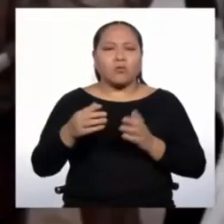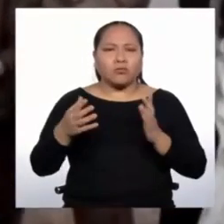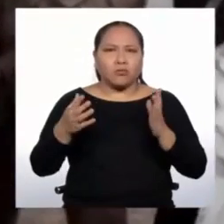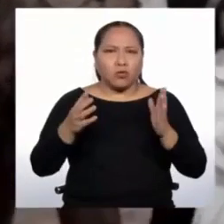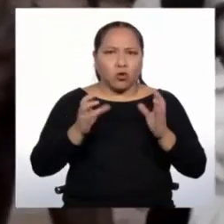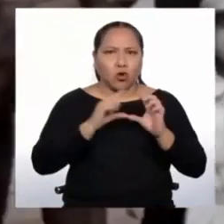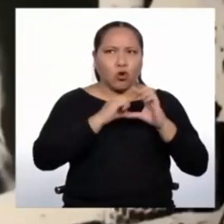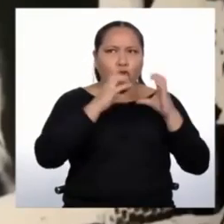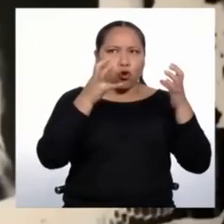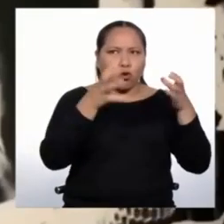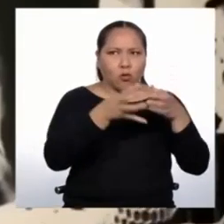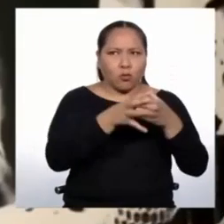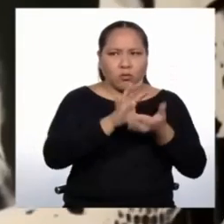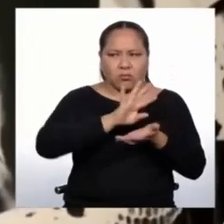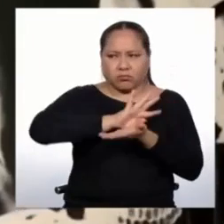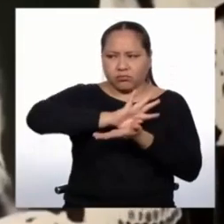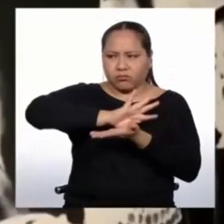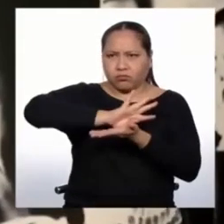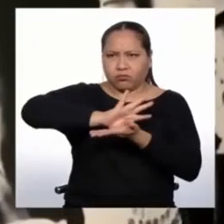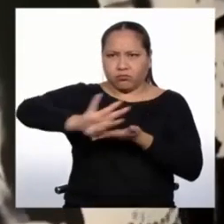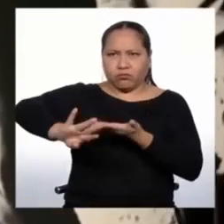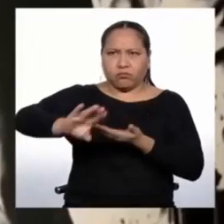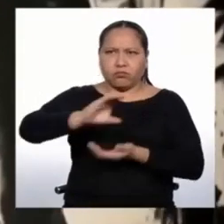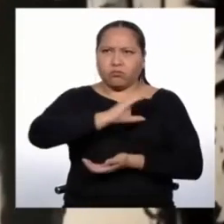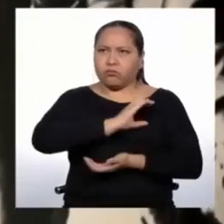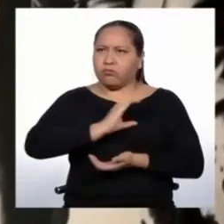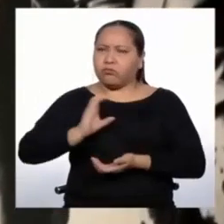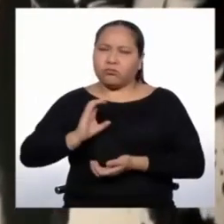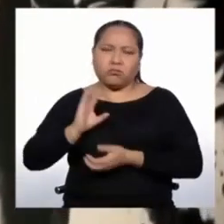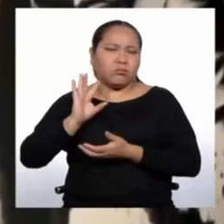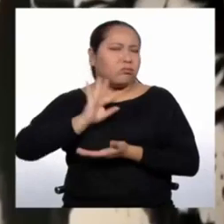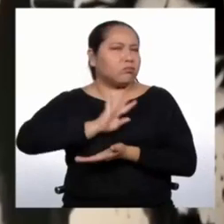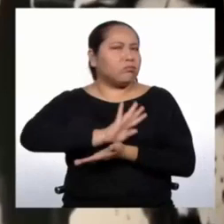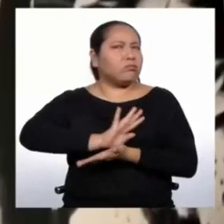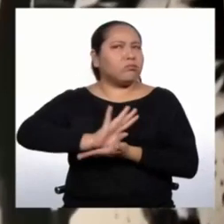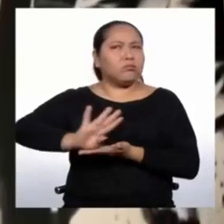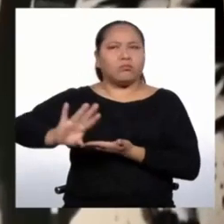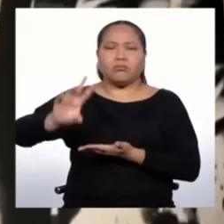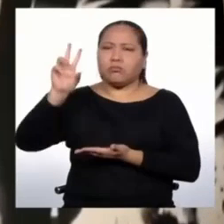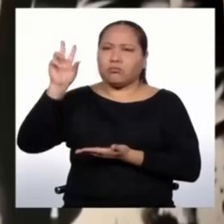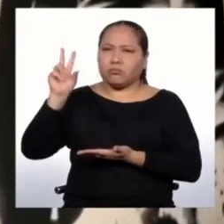proponía la llegada de inmigrantes europeos.